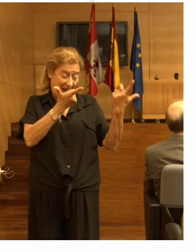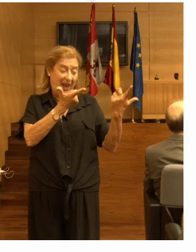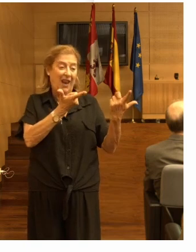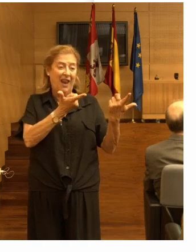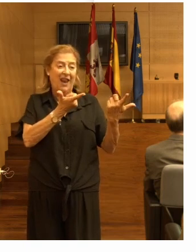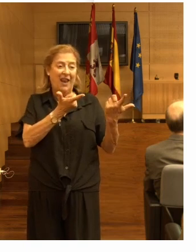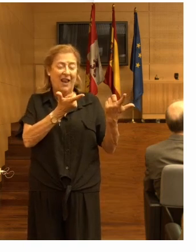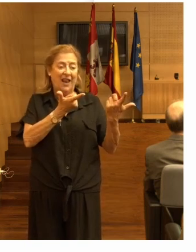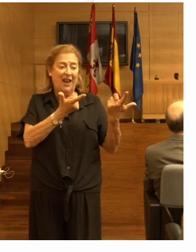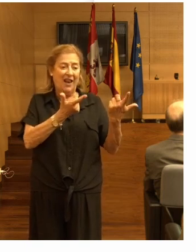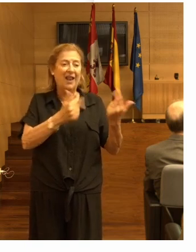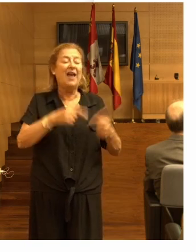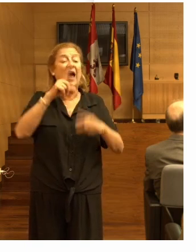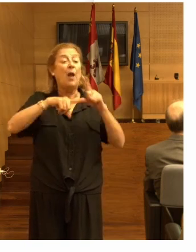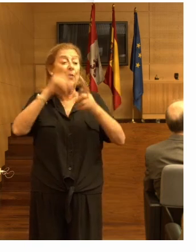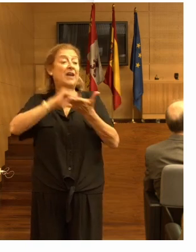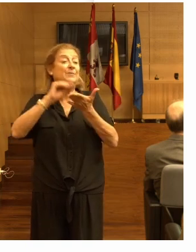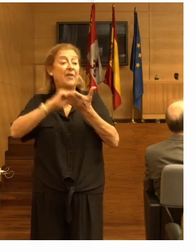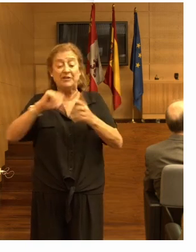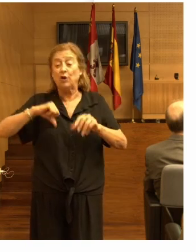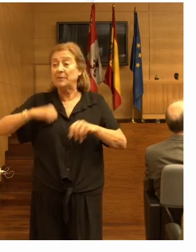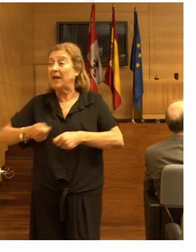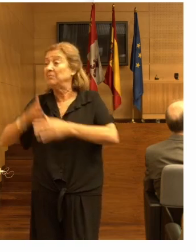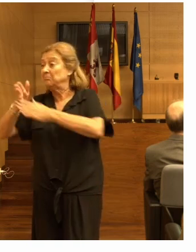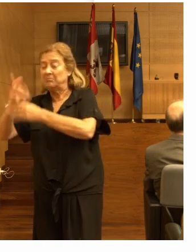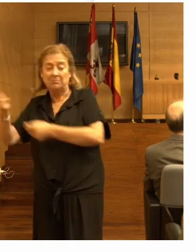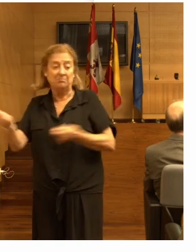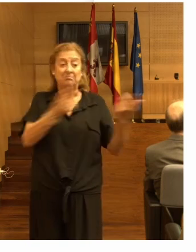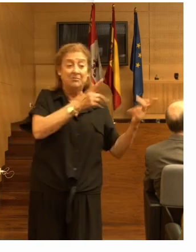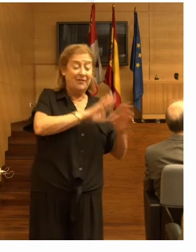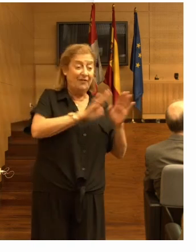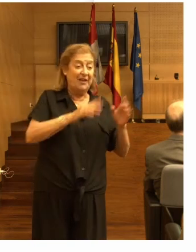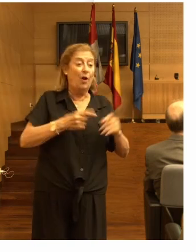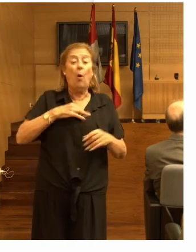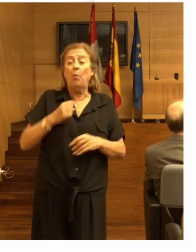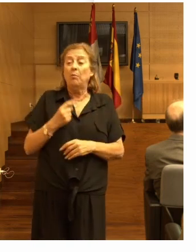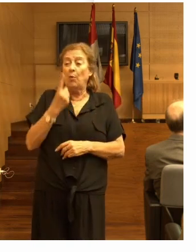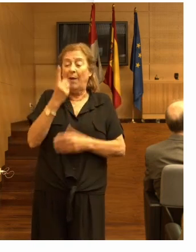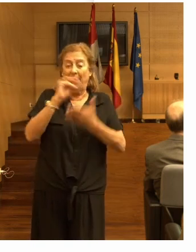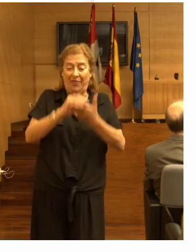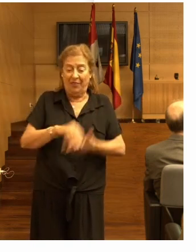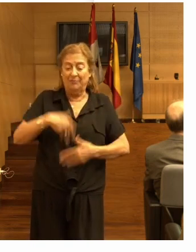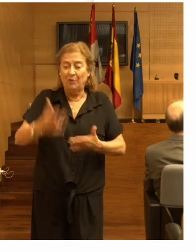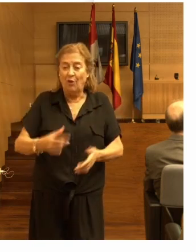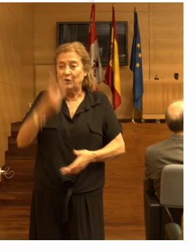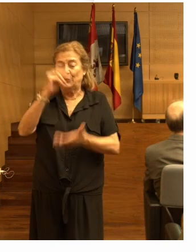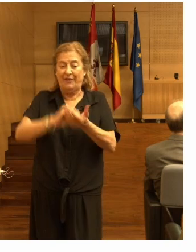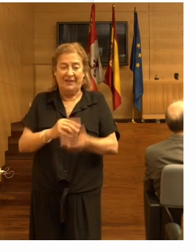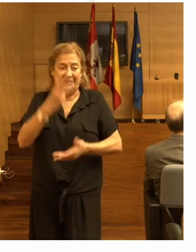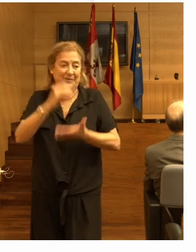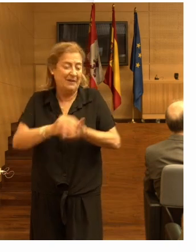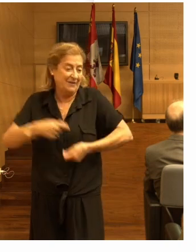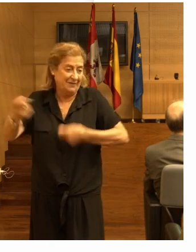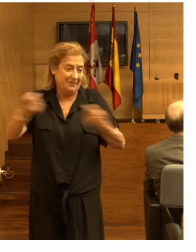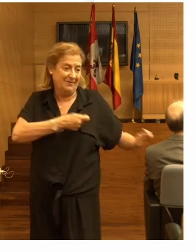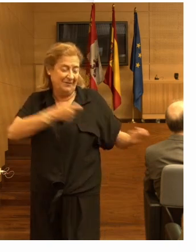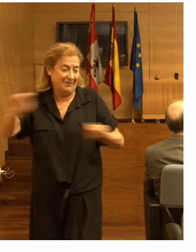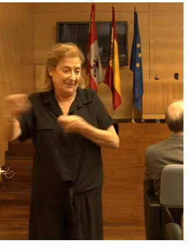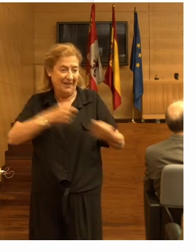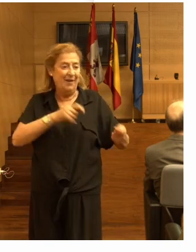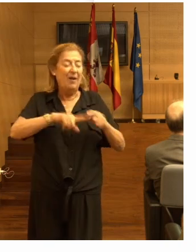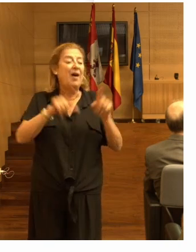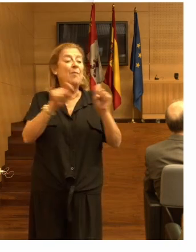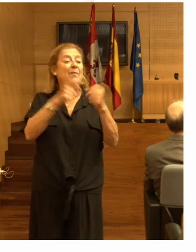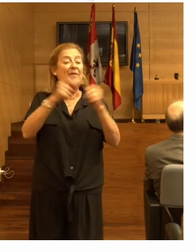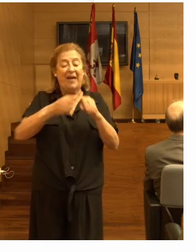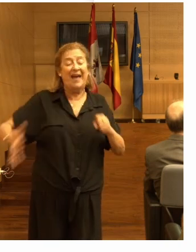a veces entra y sale del hospital, varias veces. Estamos hablando aquí de fracturas de